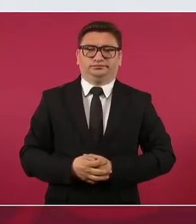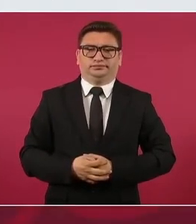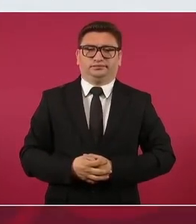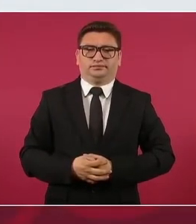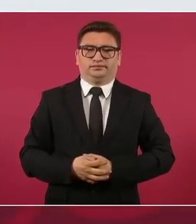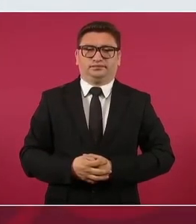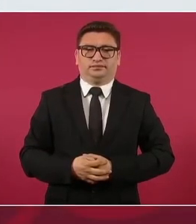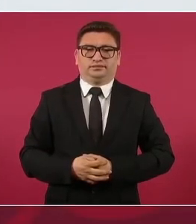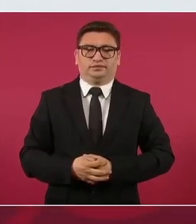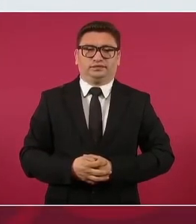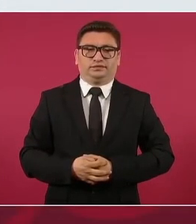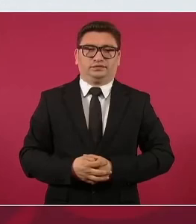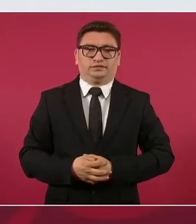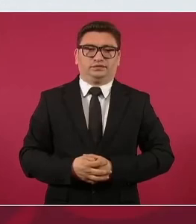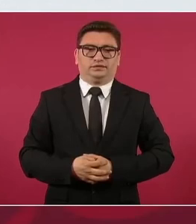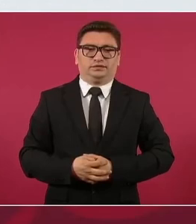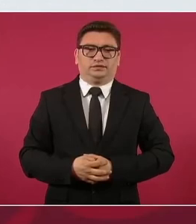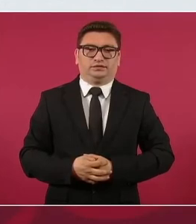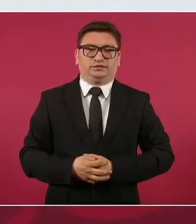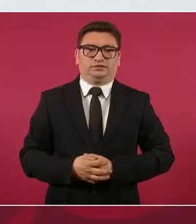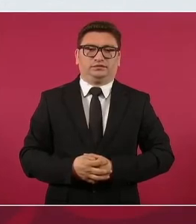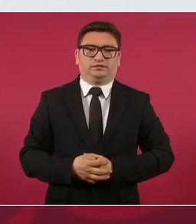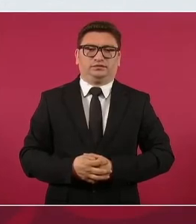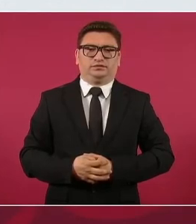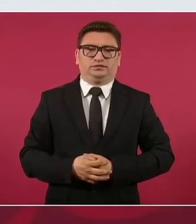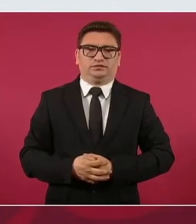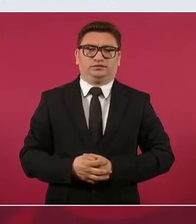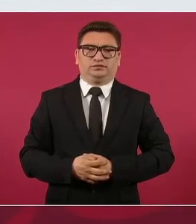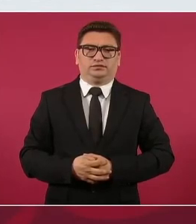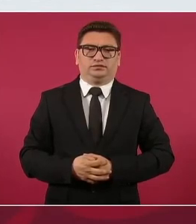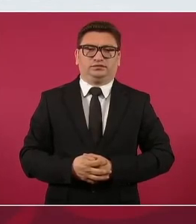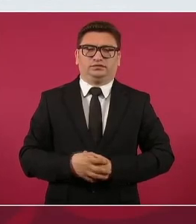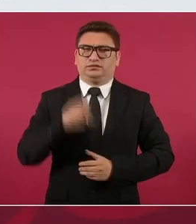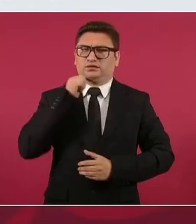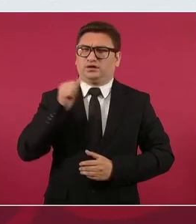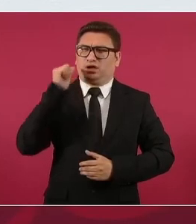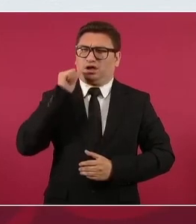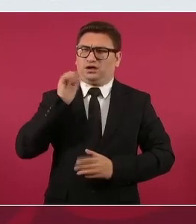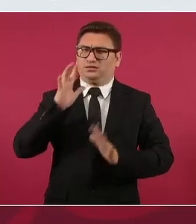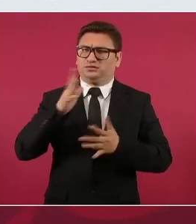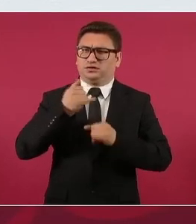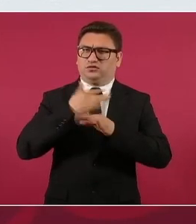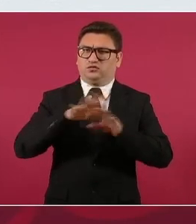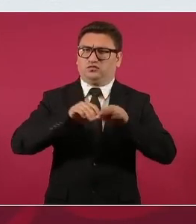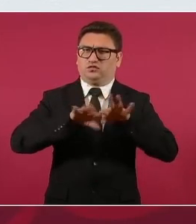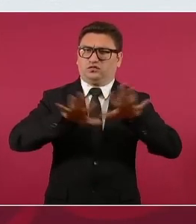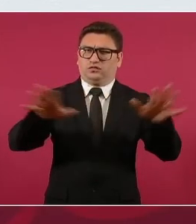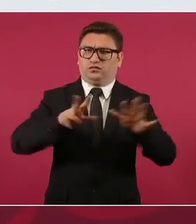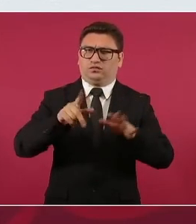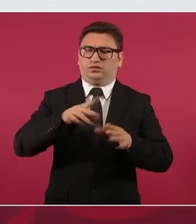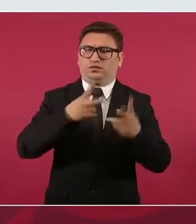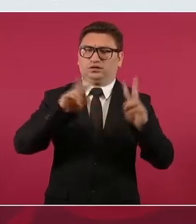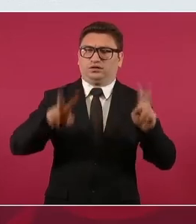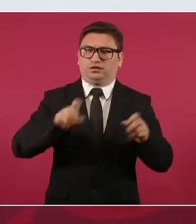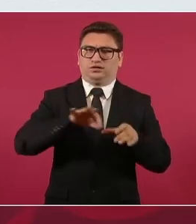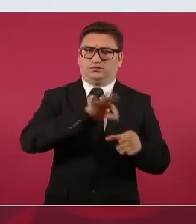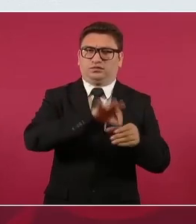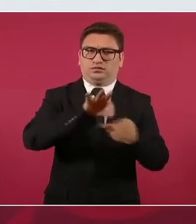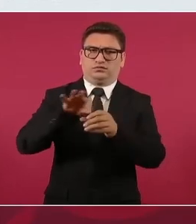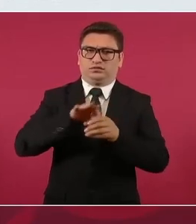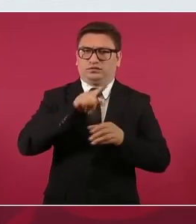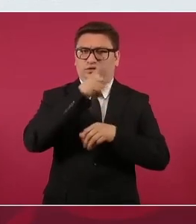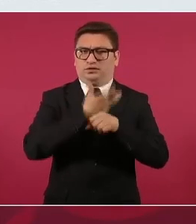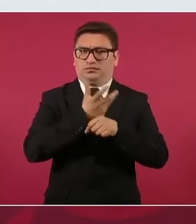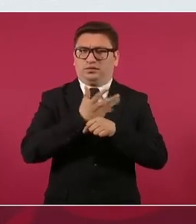Y ayer se empezaron a dar a conocer los resultados electorales. Es